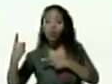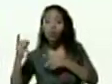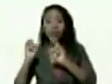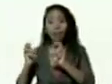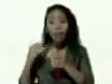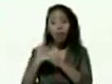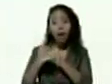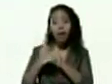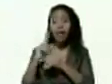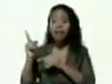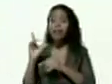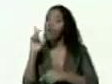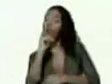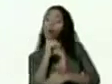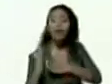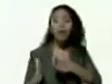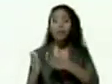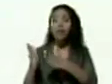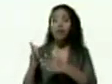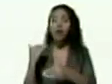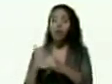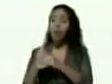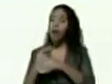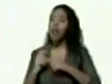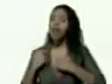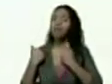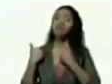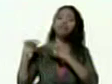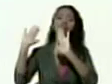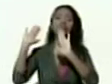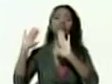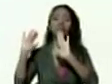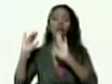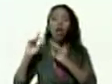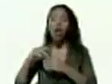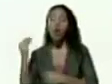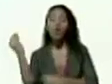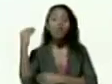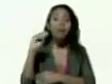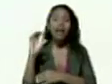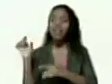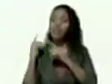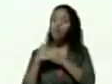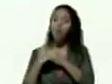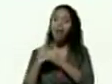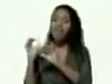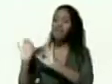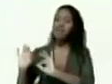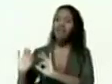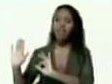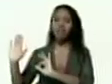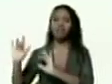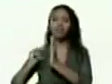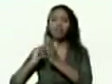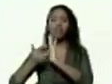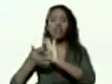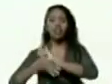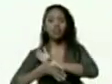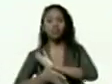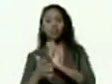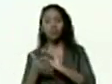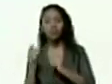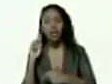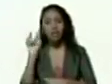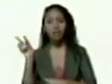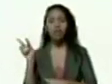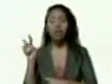es el entreguismo lo demás es la nada por eso muy hermosas las